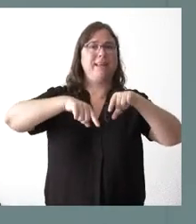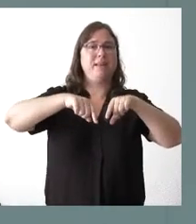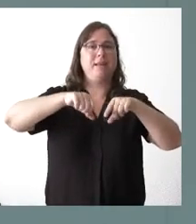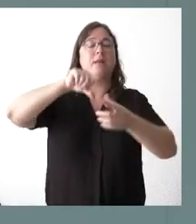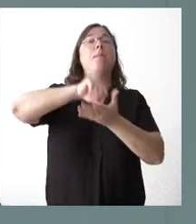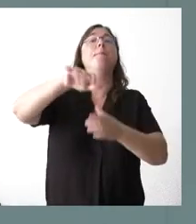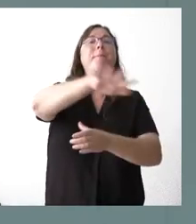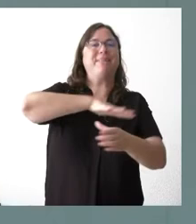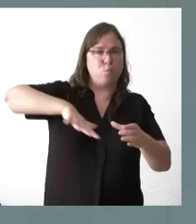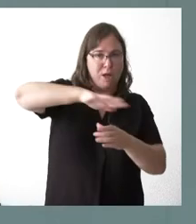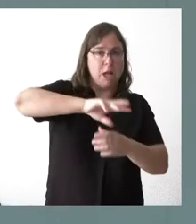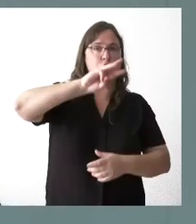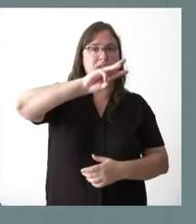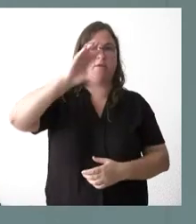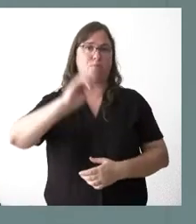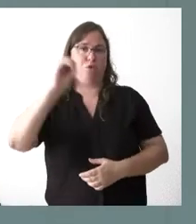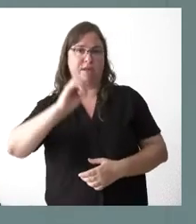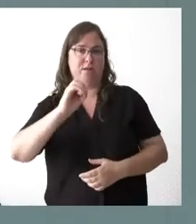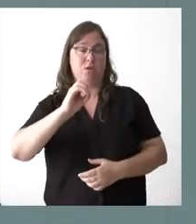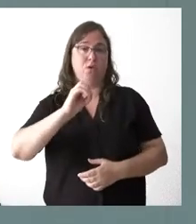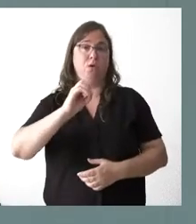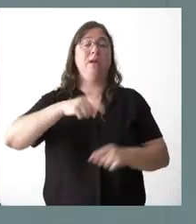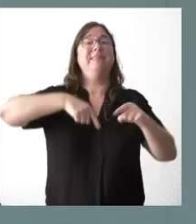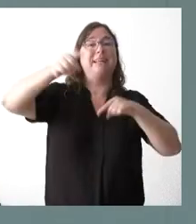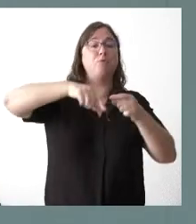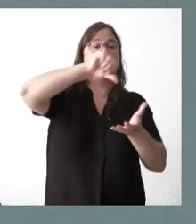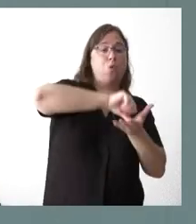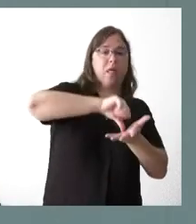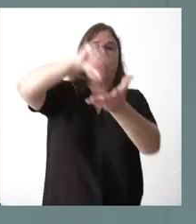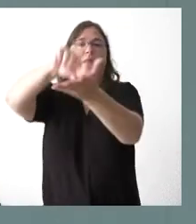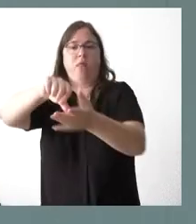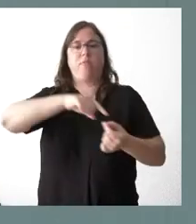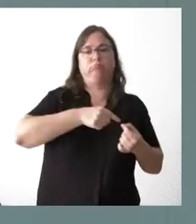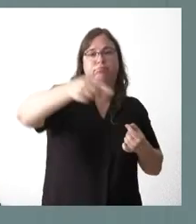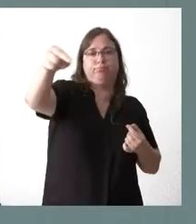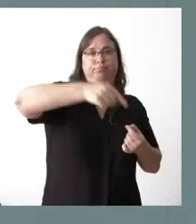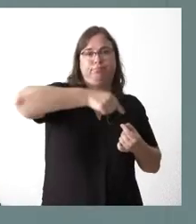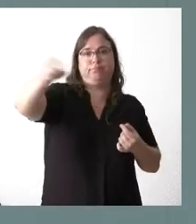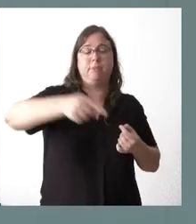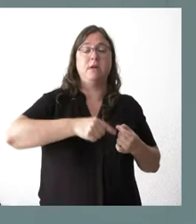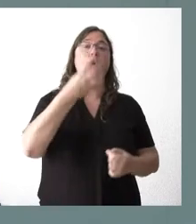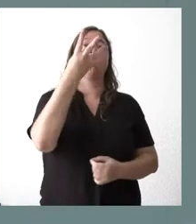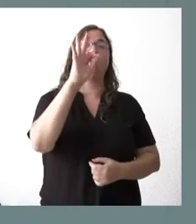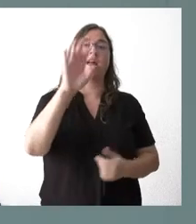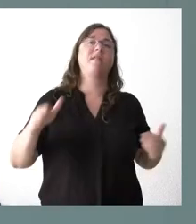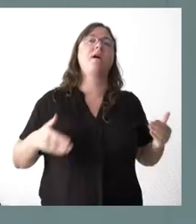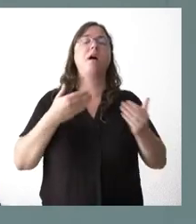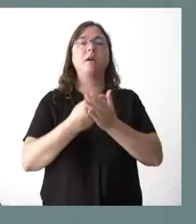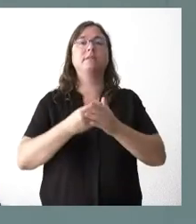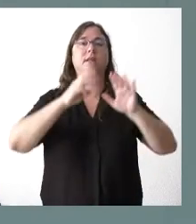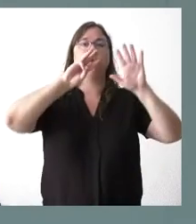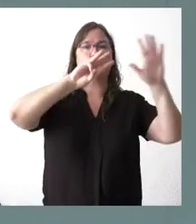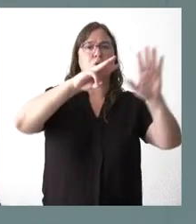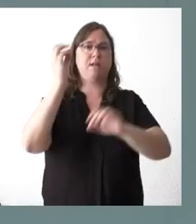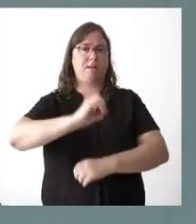metropolitano es el 35% y el transporte interurbano es el que ya va entre el 40% y el 83%. Y aquí